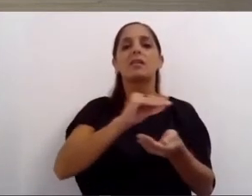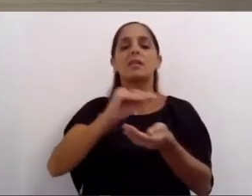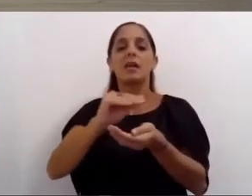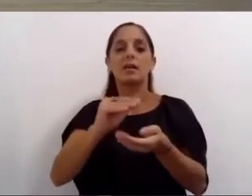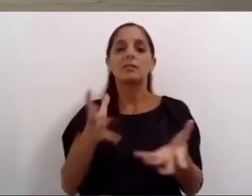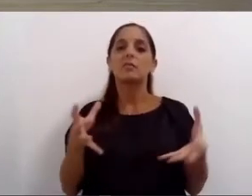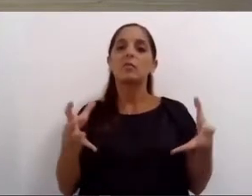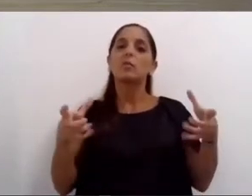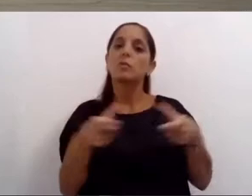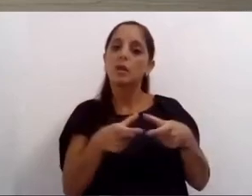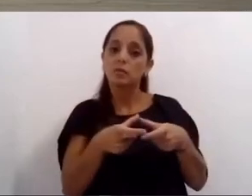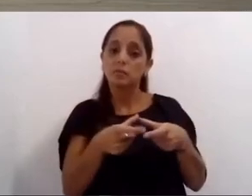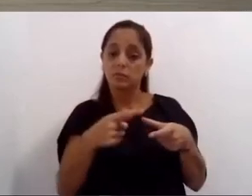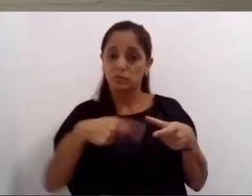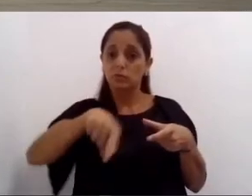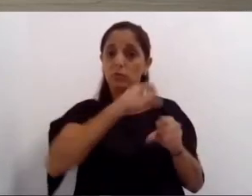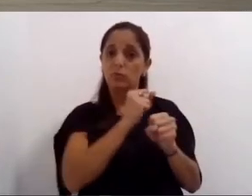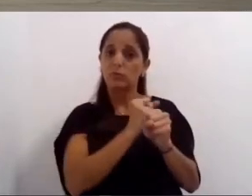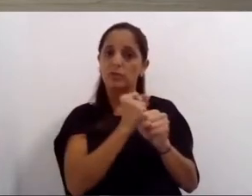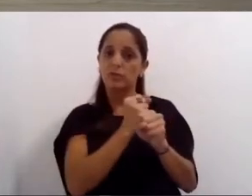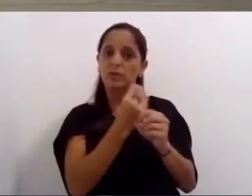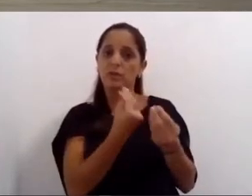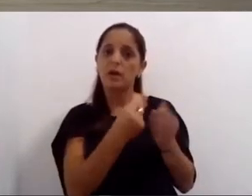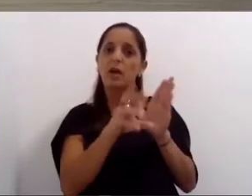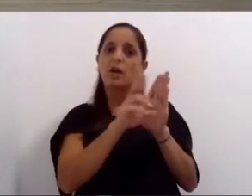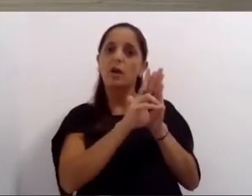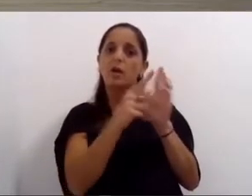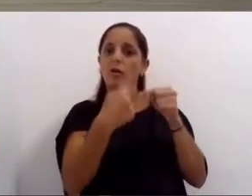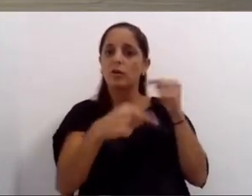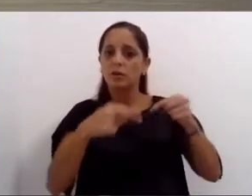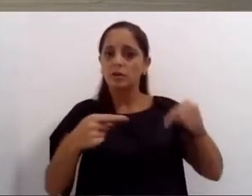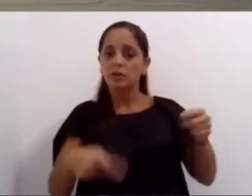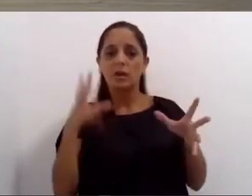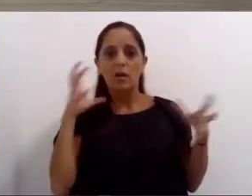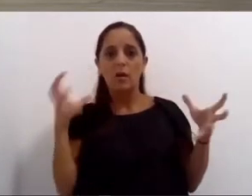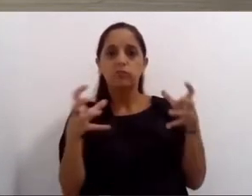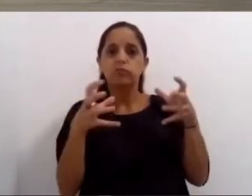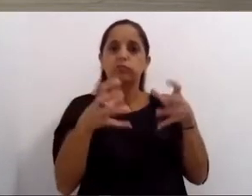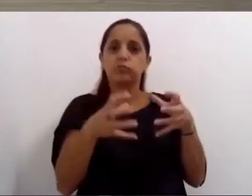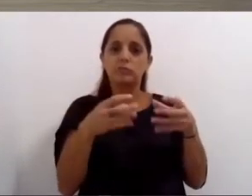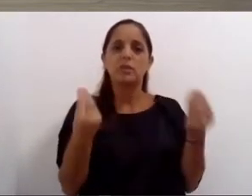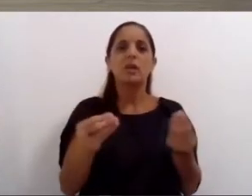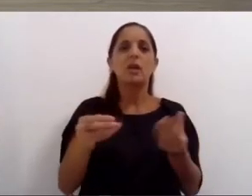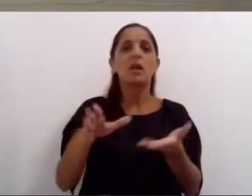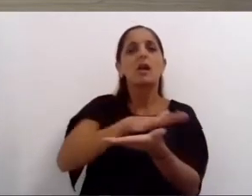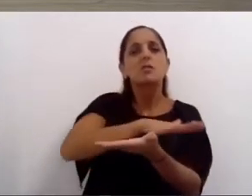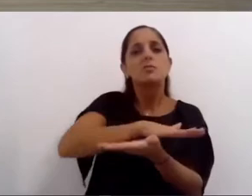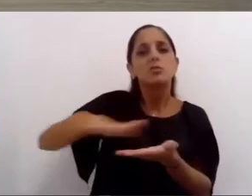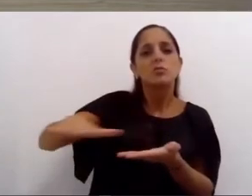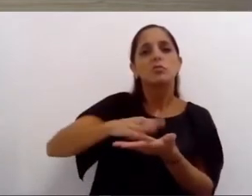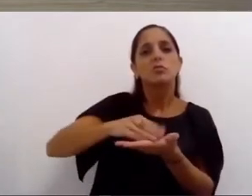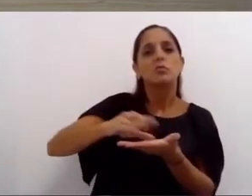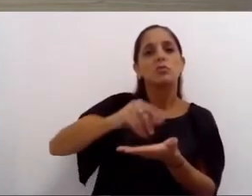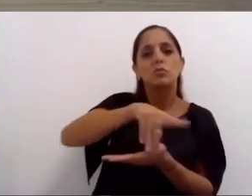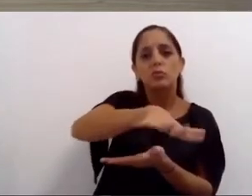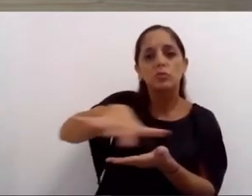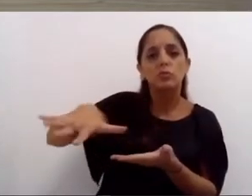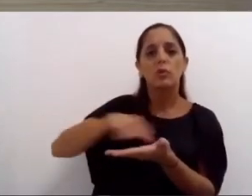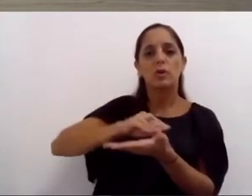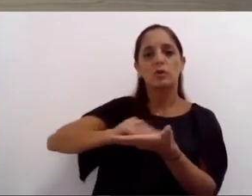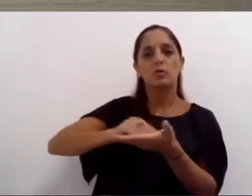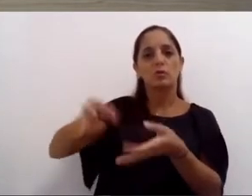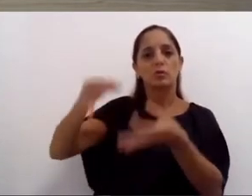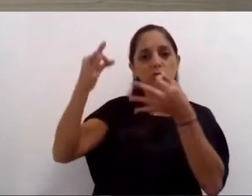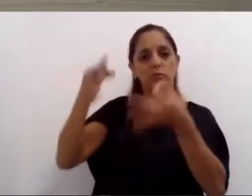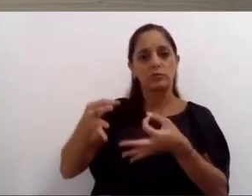que sistematice y reúne todas las regulaciones relativas al uso productivo del suelo planteamos la promoción de aquellas áreas con mayor